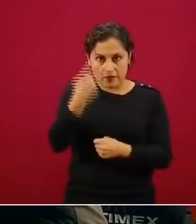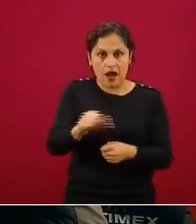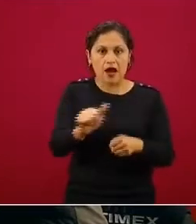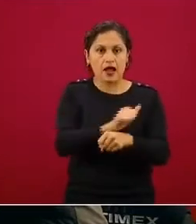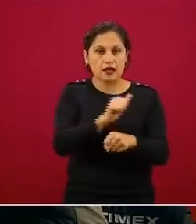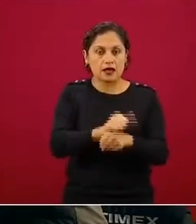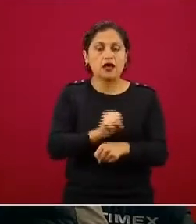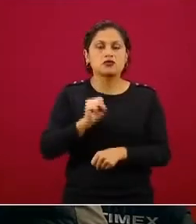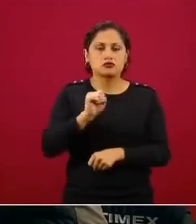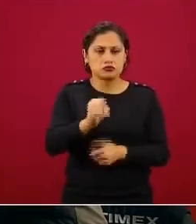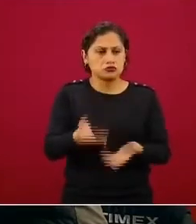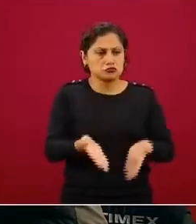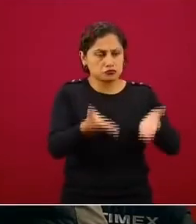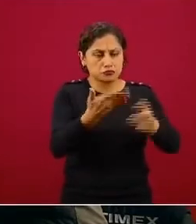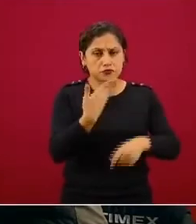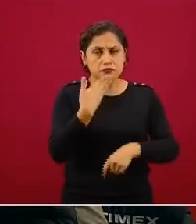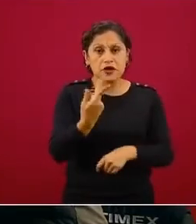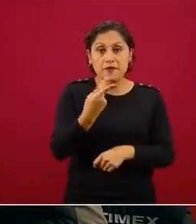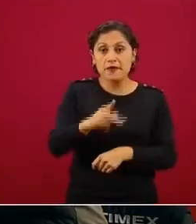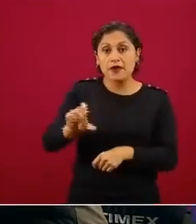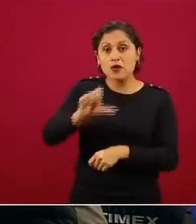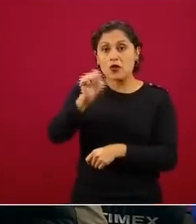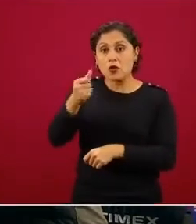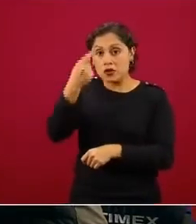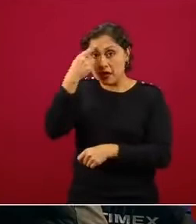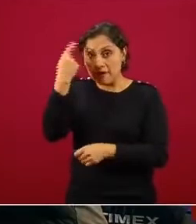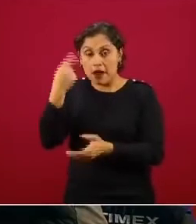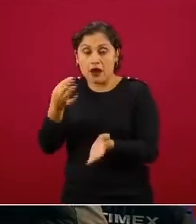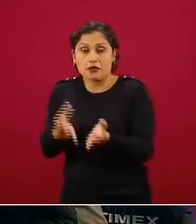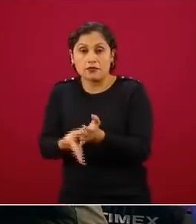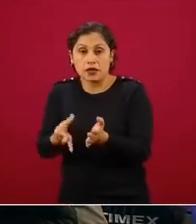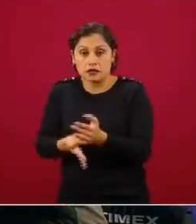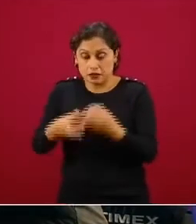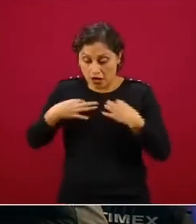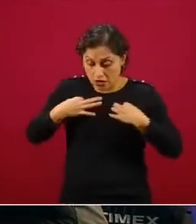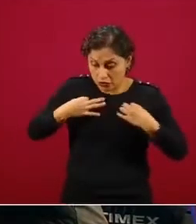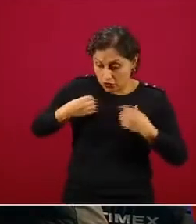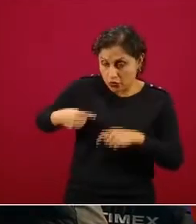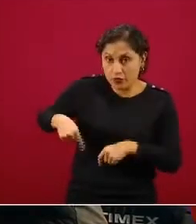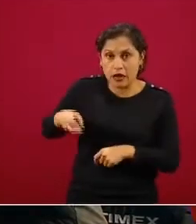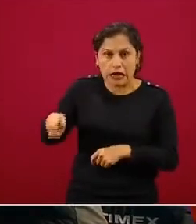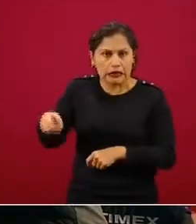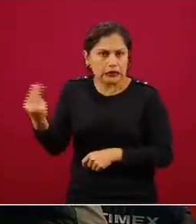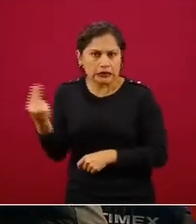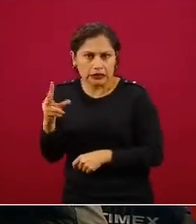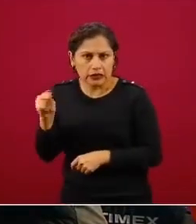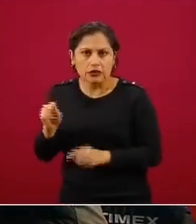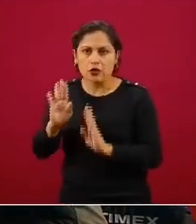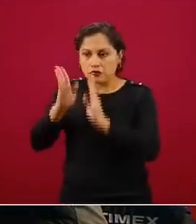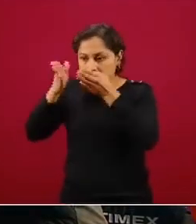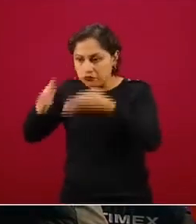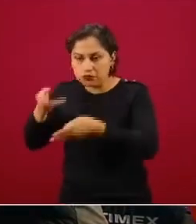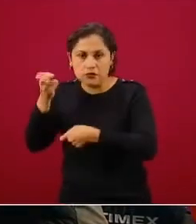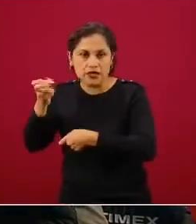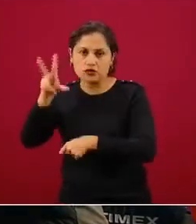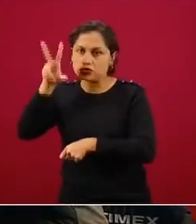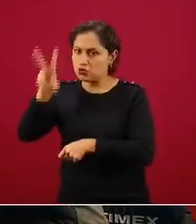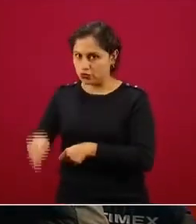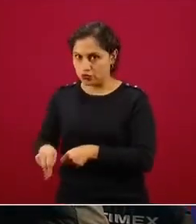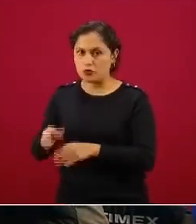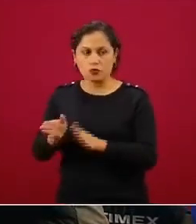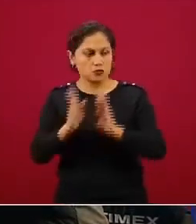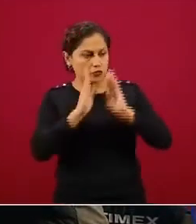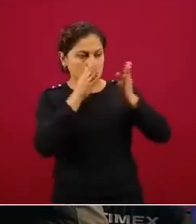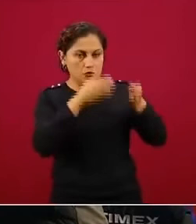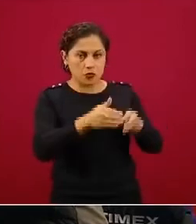prendas de vestir, no. Eso no es esencial en este momento, lo esencial es la planta productiva vinculada a automotriz. Es un ejemplo que puede